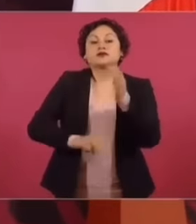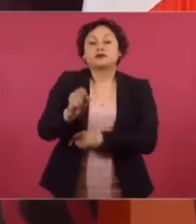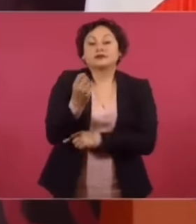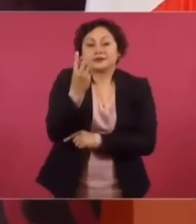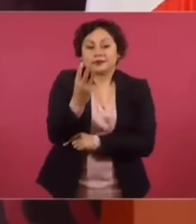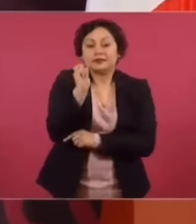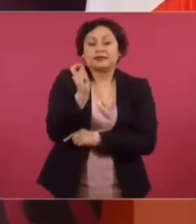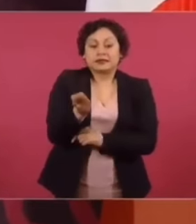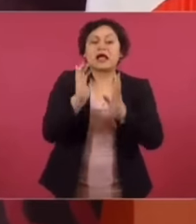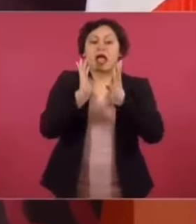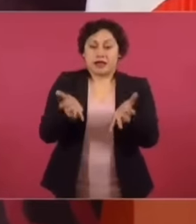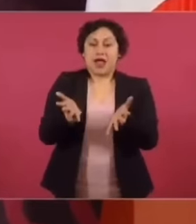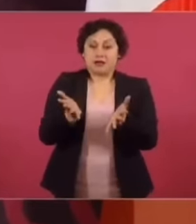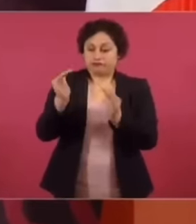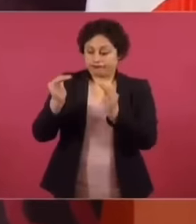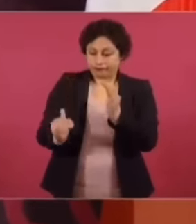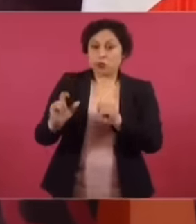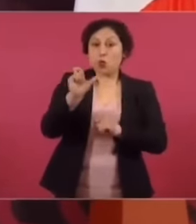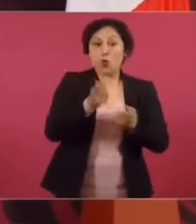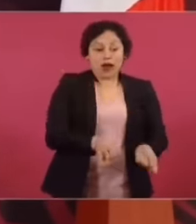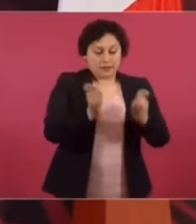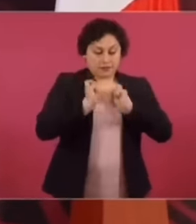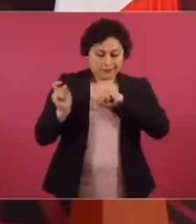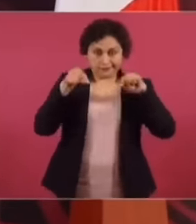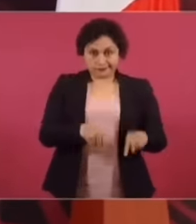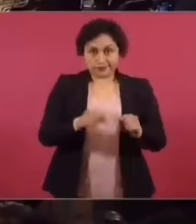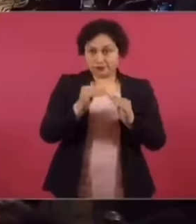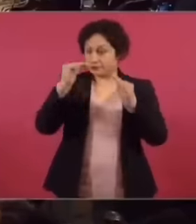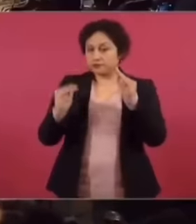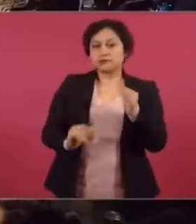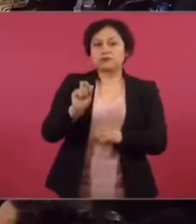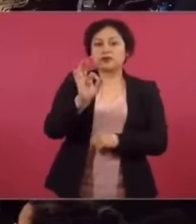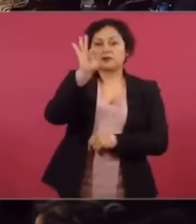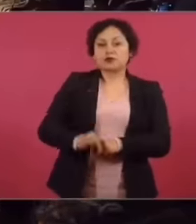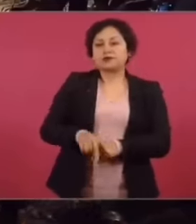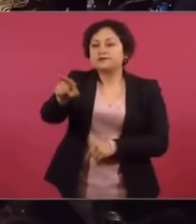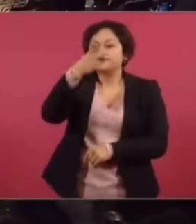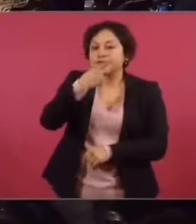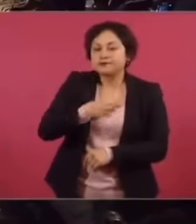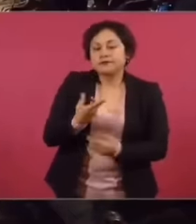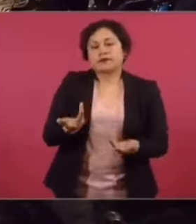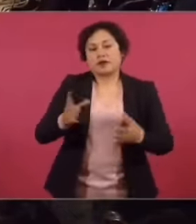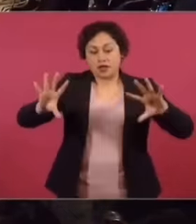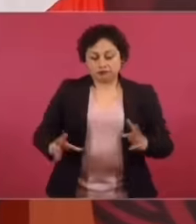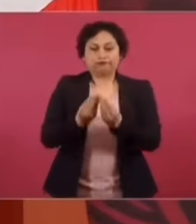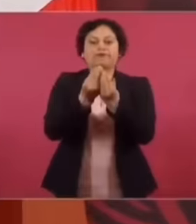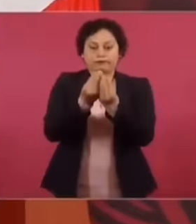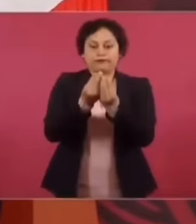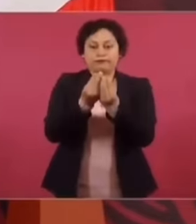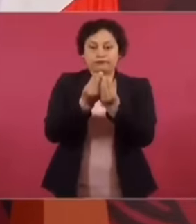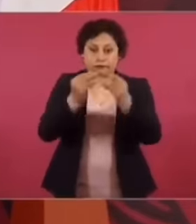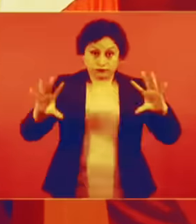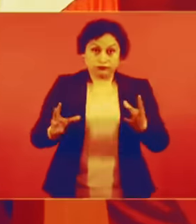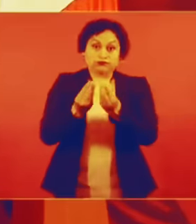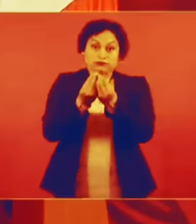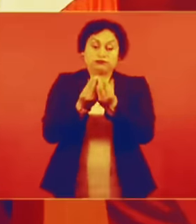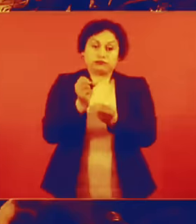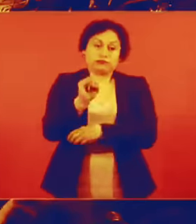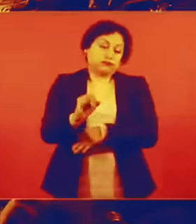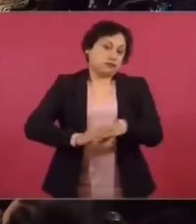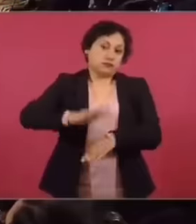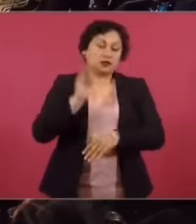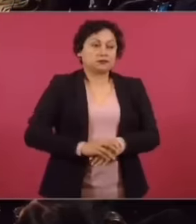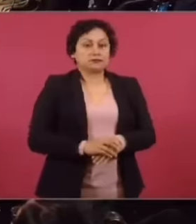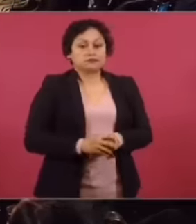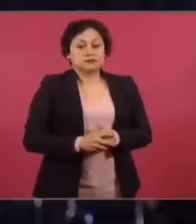una disminución. ¿De cuándo llegamos? Un 20%. Tú me dices, sí, si acumulas las cifras, es el de más muertos.